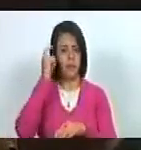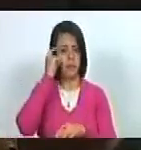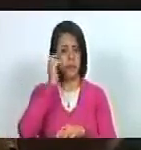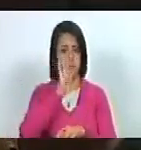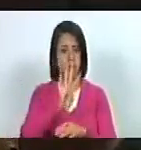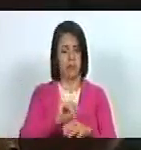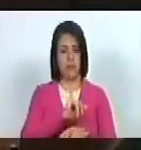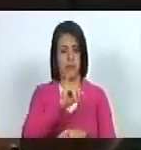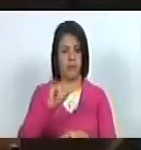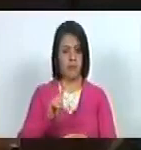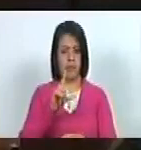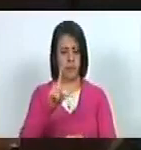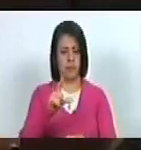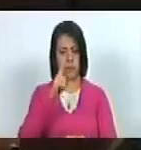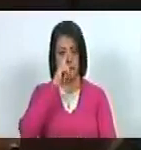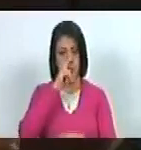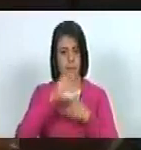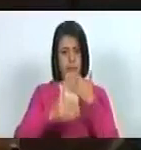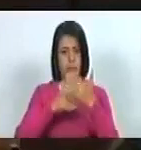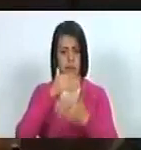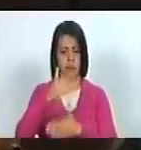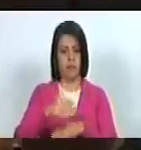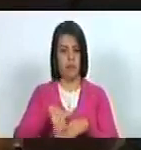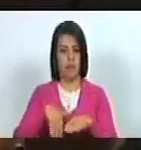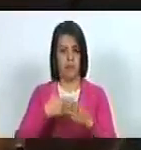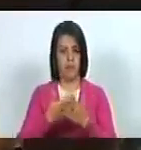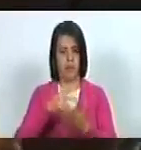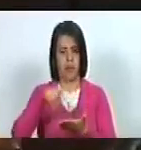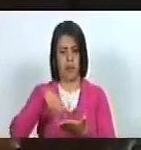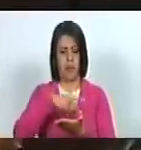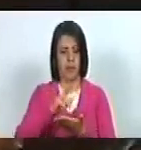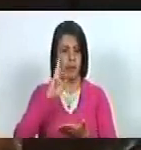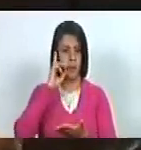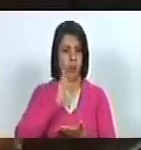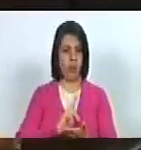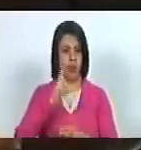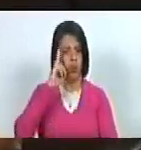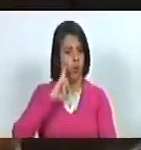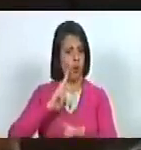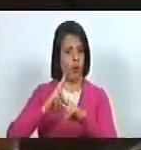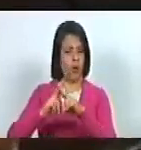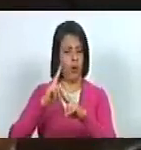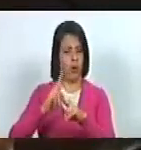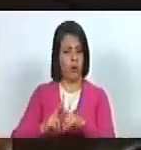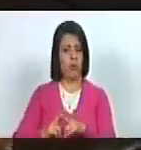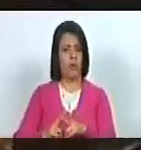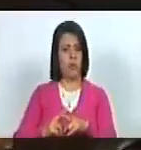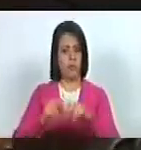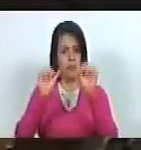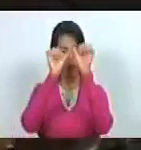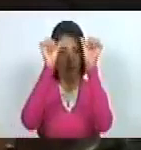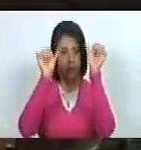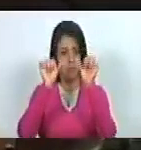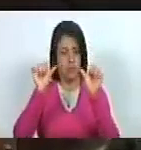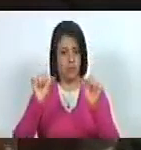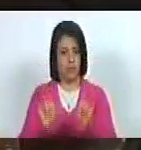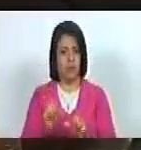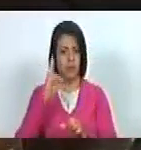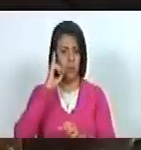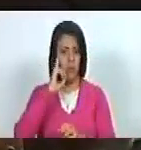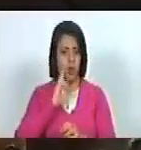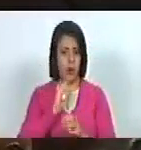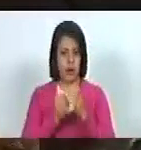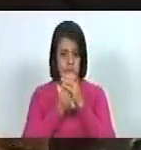4 de julio de cada año hasta la plaza Bolívar donde rendía honores al monumento al padre de la patria